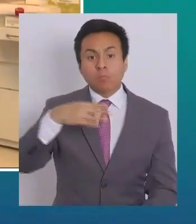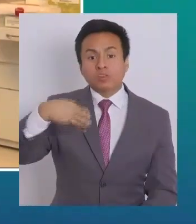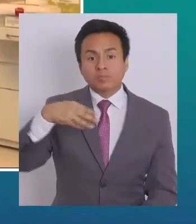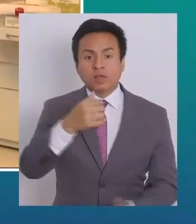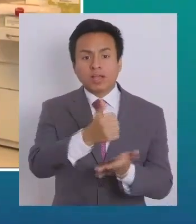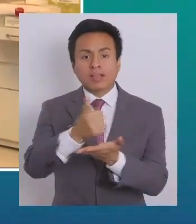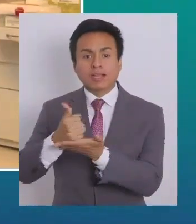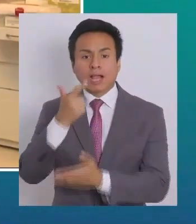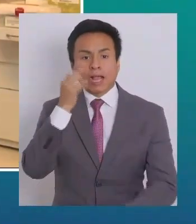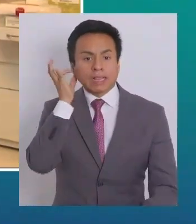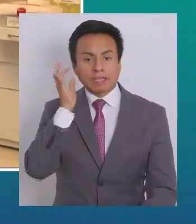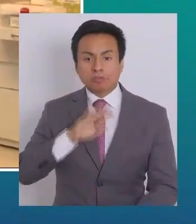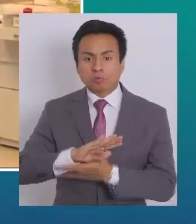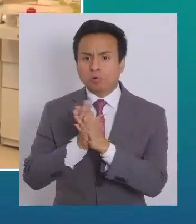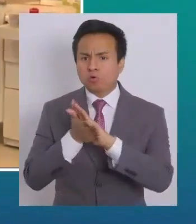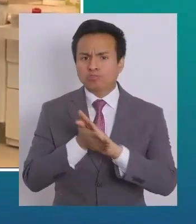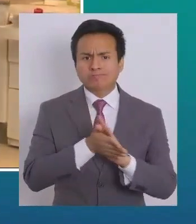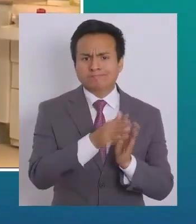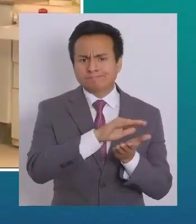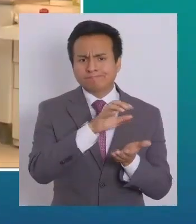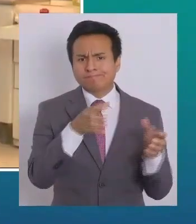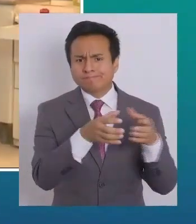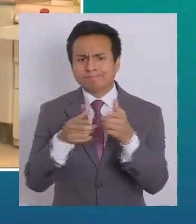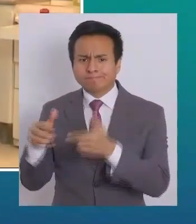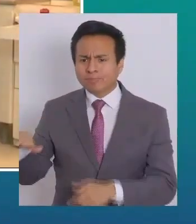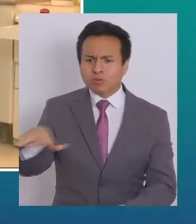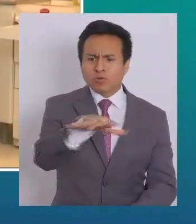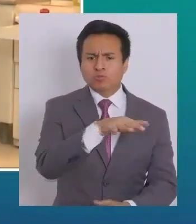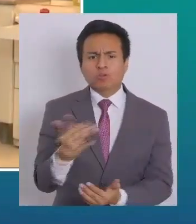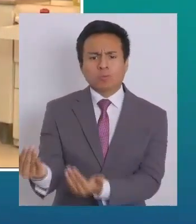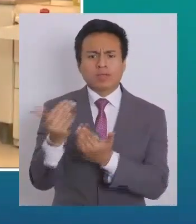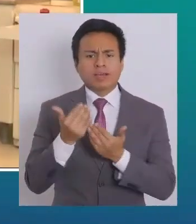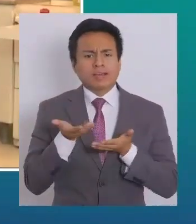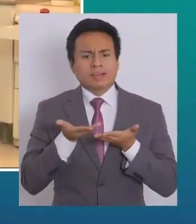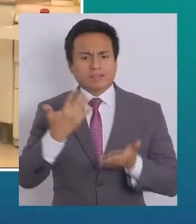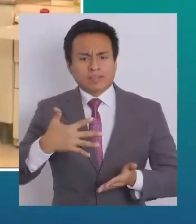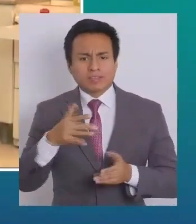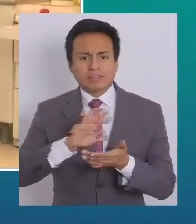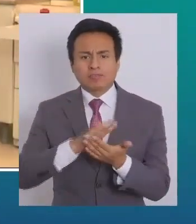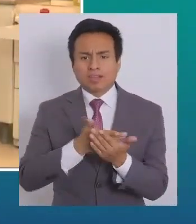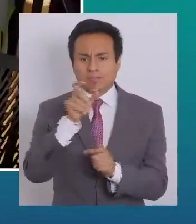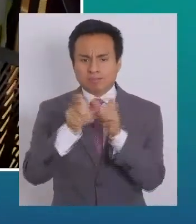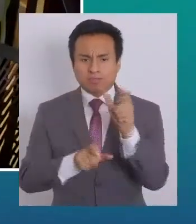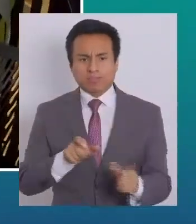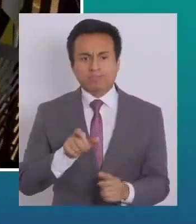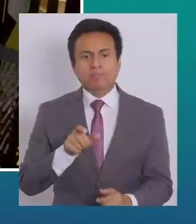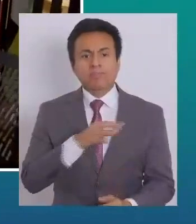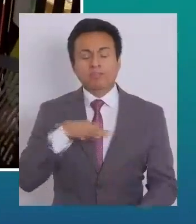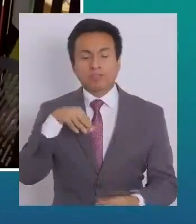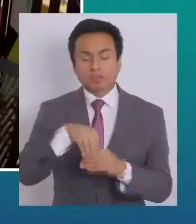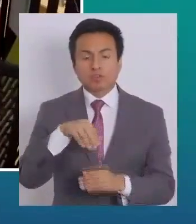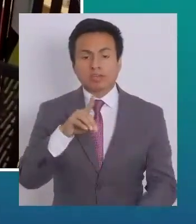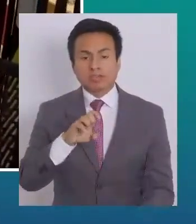los alcaldes y alcaldesas que de forma transversal han querido cooperar con algo que es relevante para la salud de las personas. También el Ministro de Interior, el Ministro